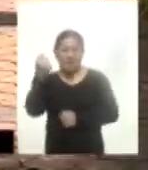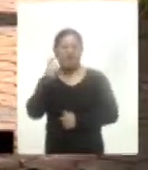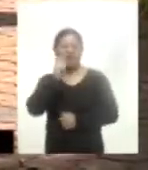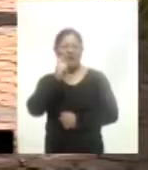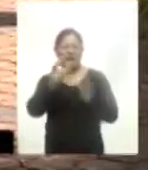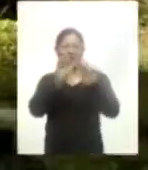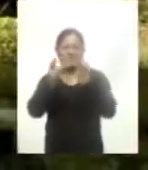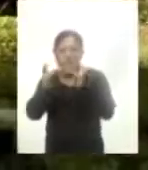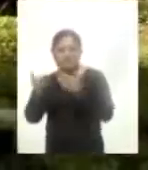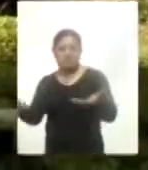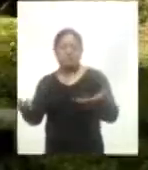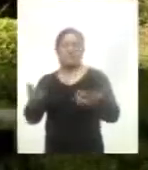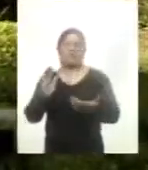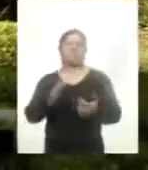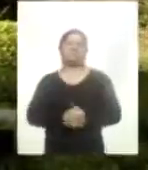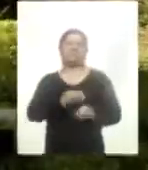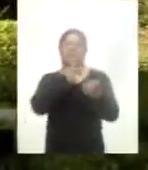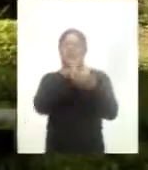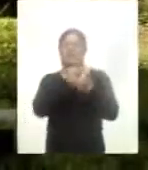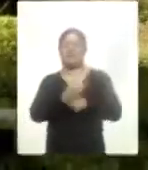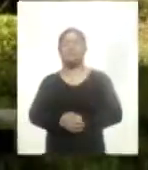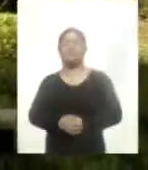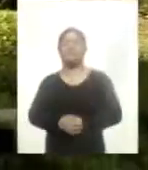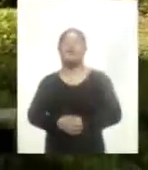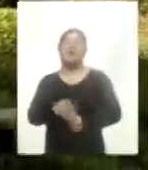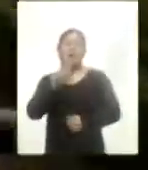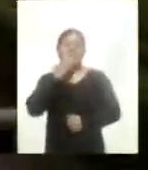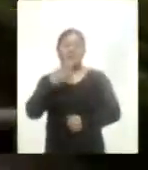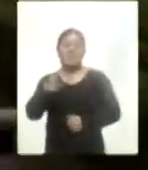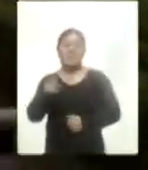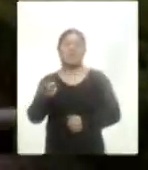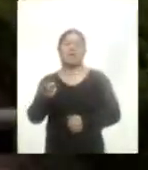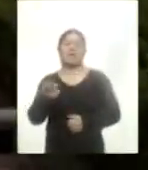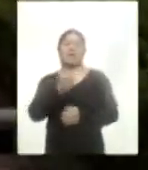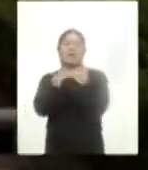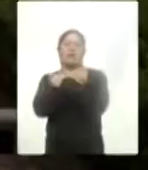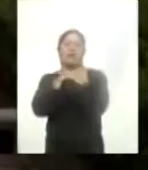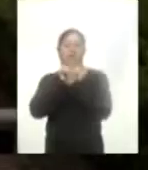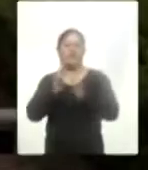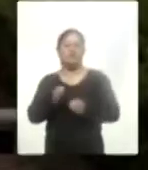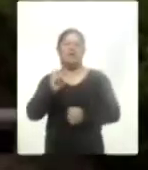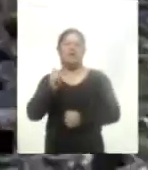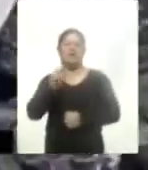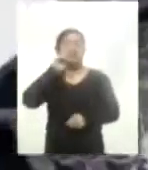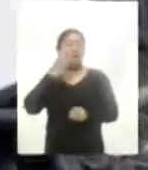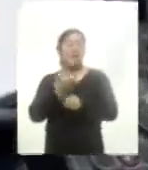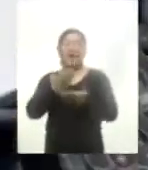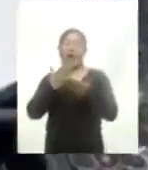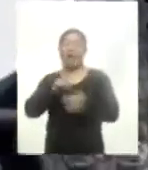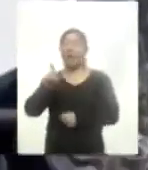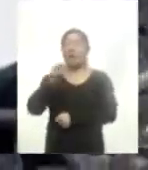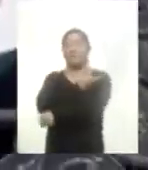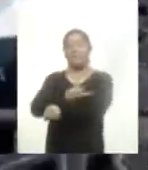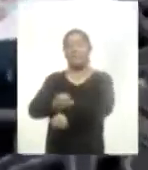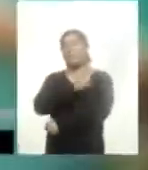medios, las redes. Dijo que una bondad de la educación física es la socialización, responsabilidad que ahora recaerá en la familia que tendrá que apoyar